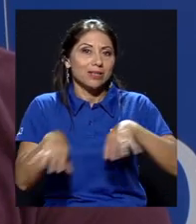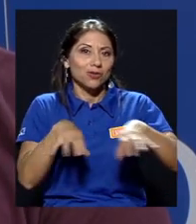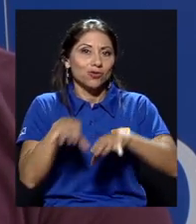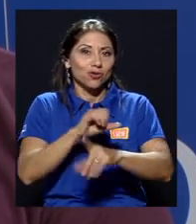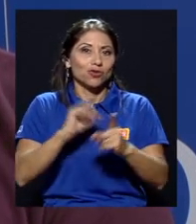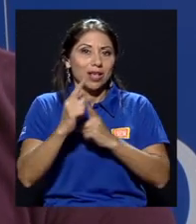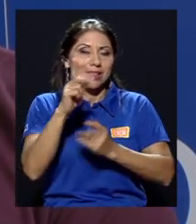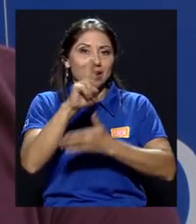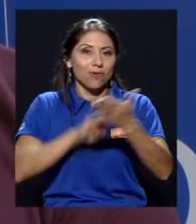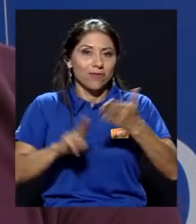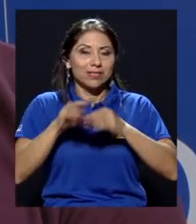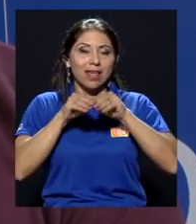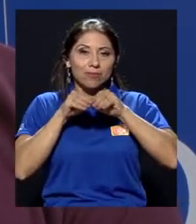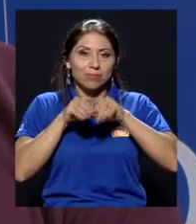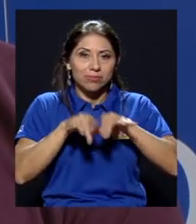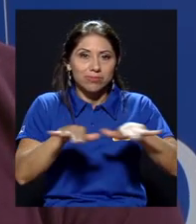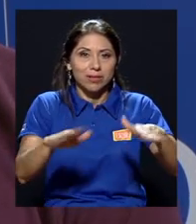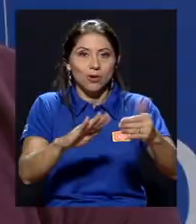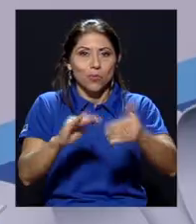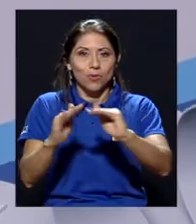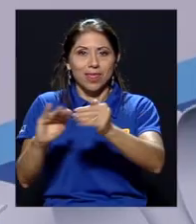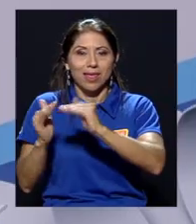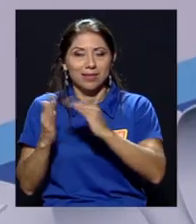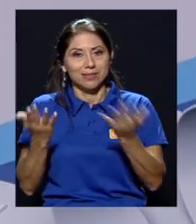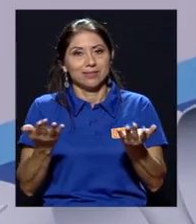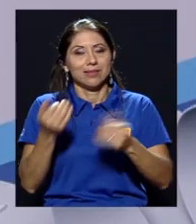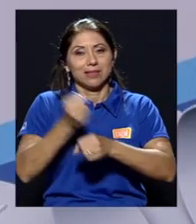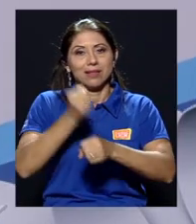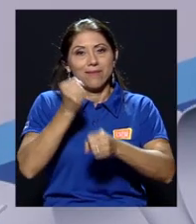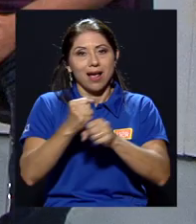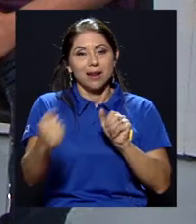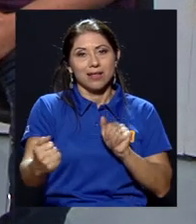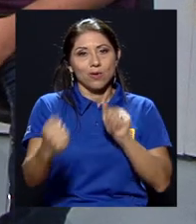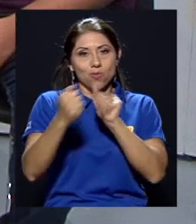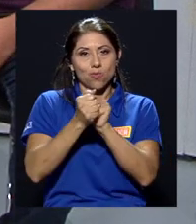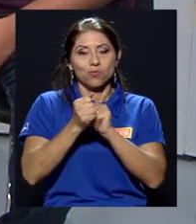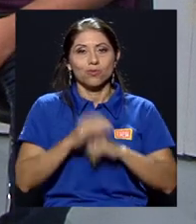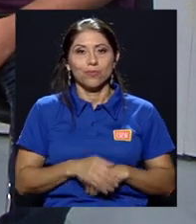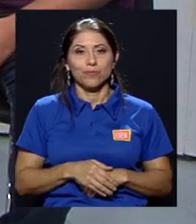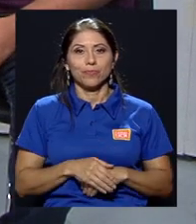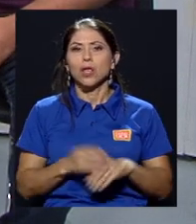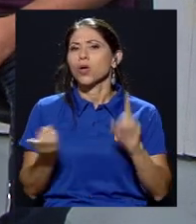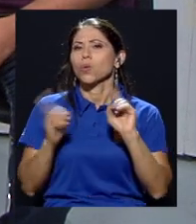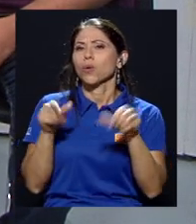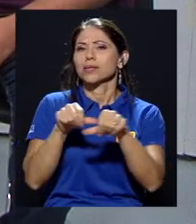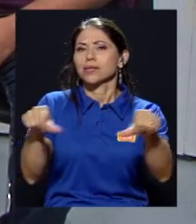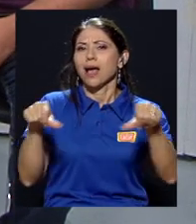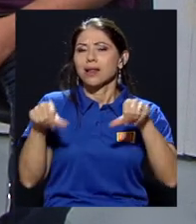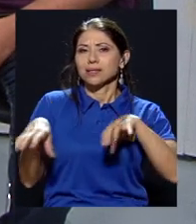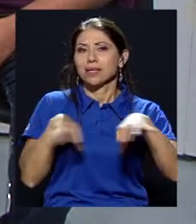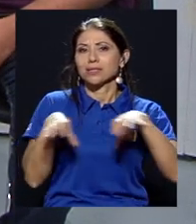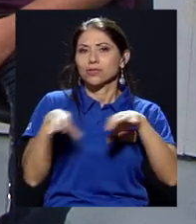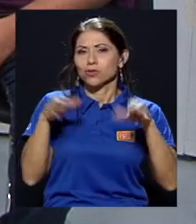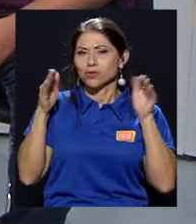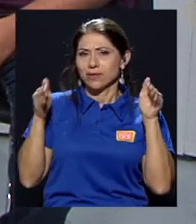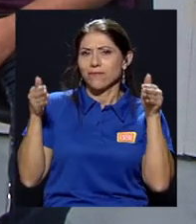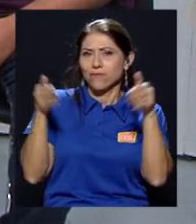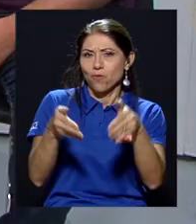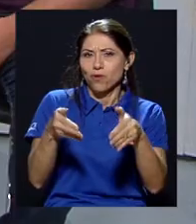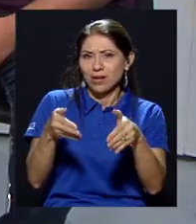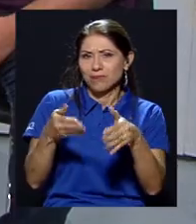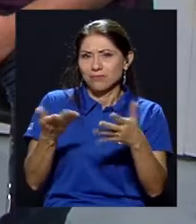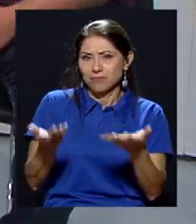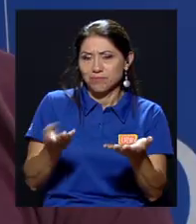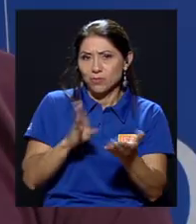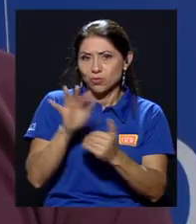social de la universidad hacia las comunidades y trabajar en conjunto. ¿Y en qué áreas de acción se enfocan estos proyectos? Tal vez que nos contés un